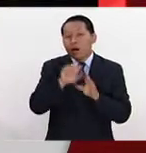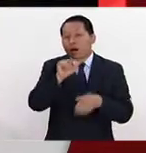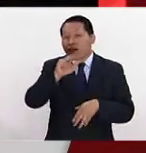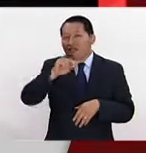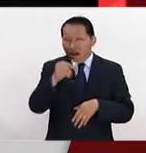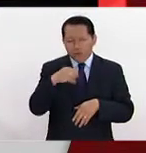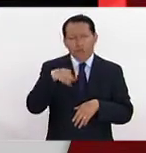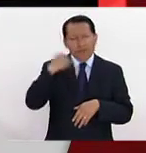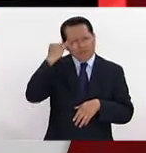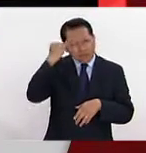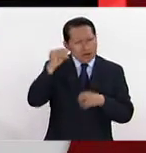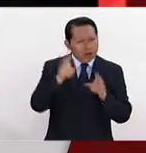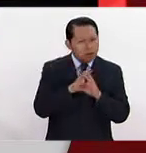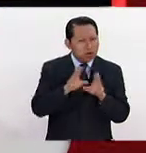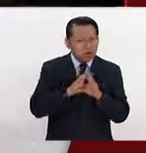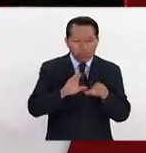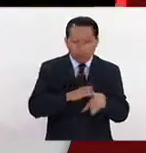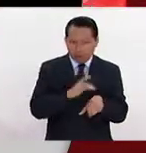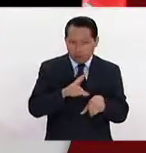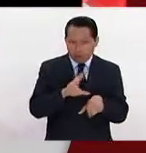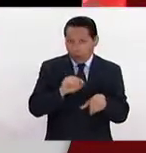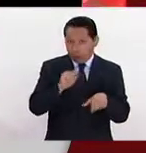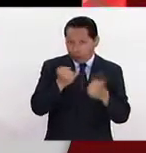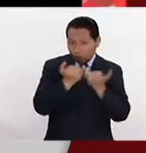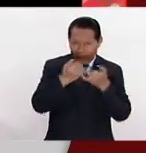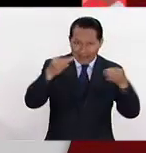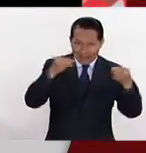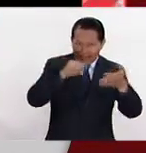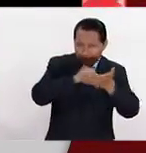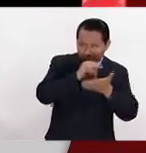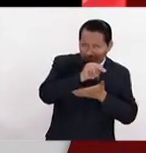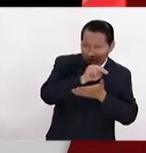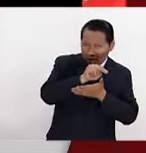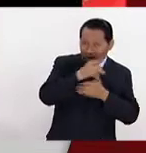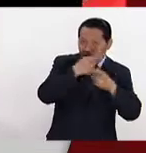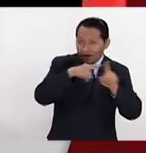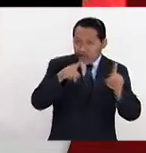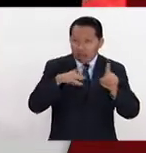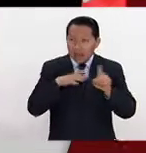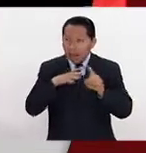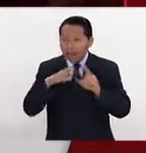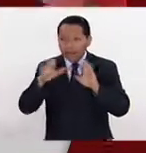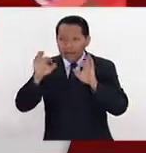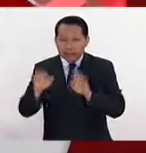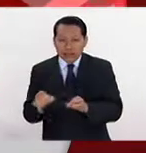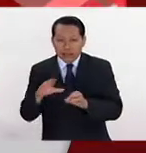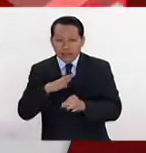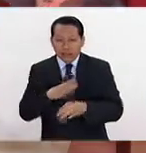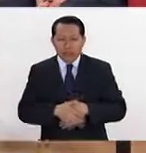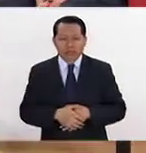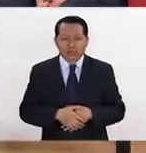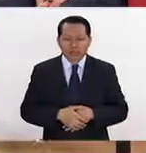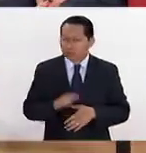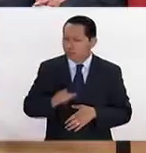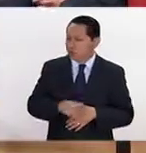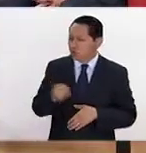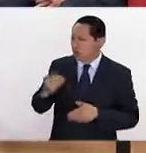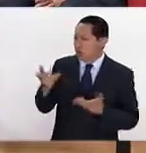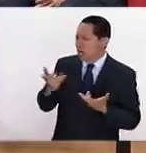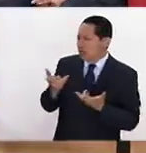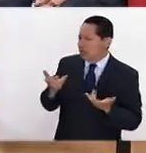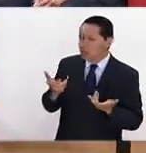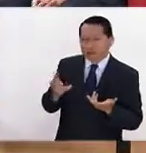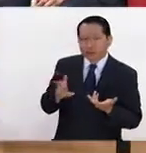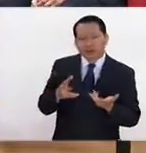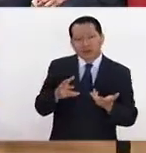ingeniárselas, porque no es lo mismo pintar sobre la tela que pintar sobre una pintura que ya existe. ¿Y por qué hizo eso? Pues